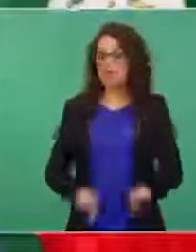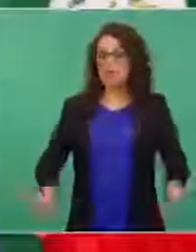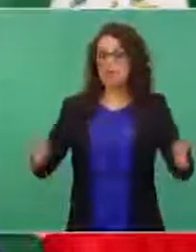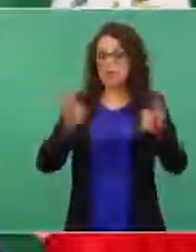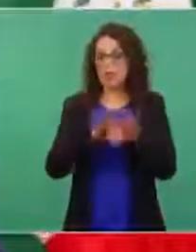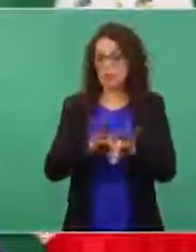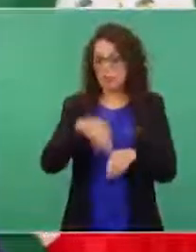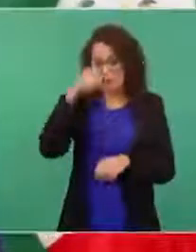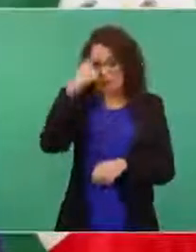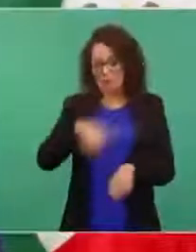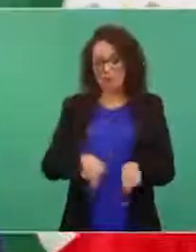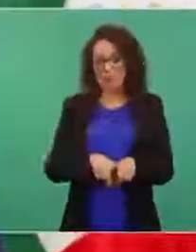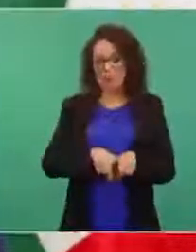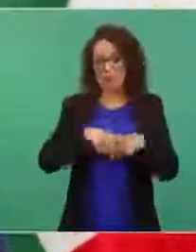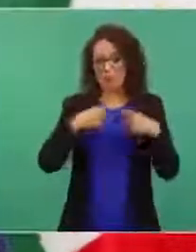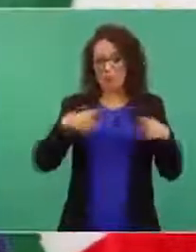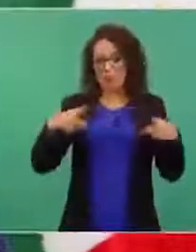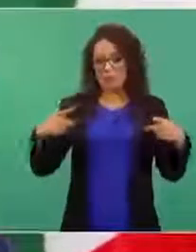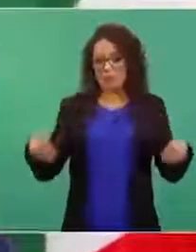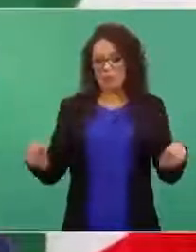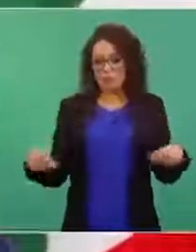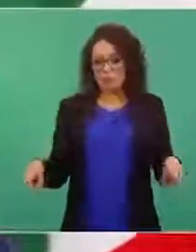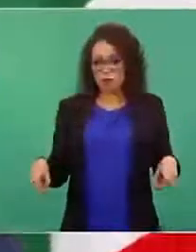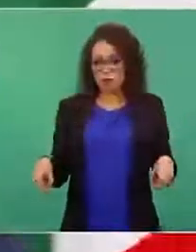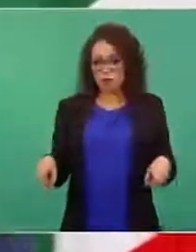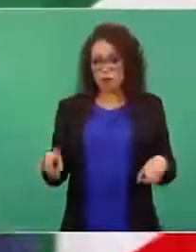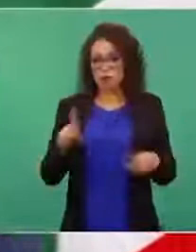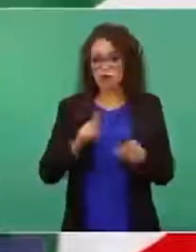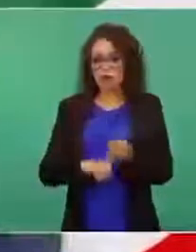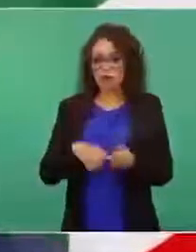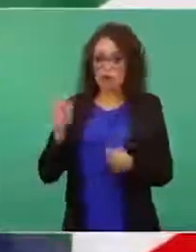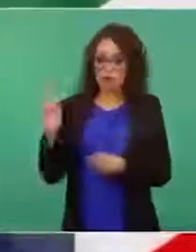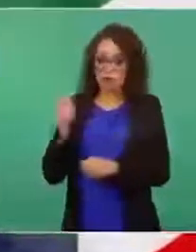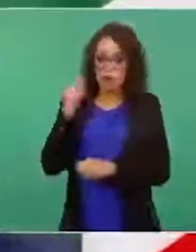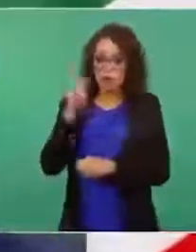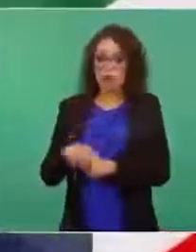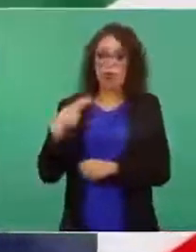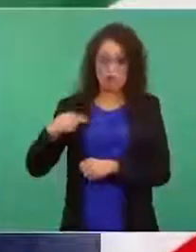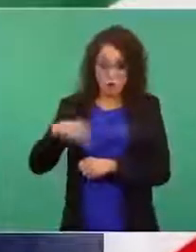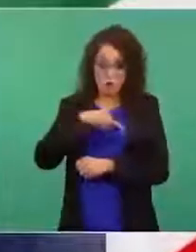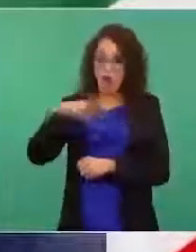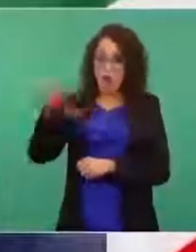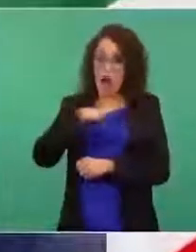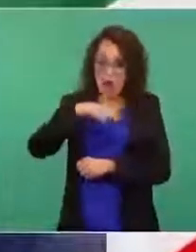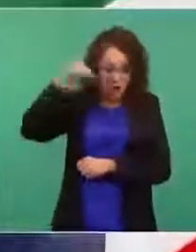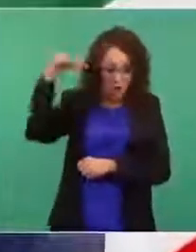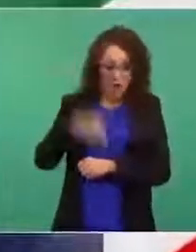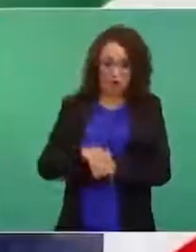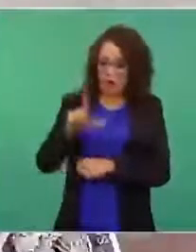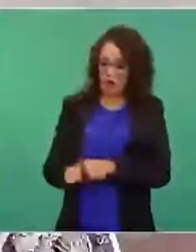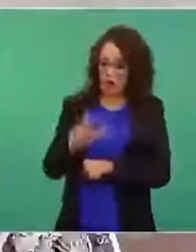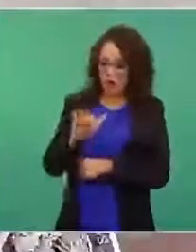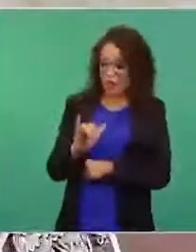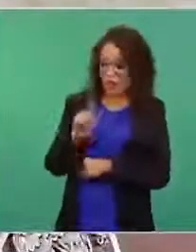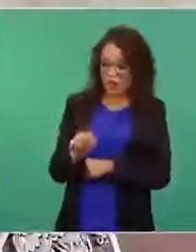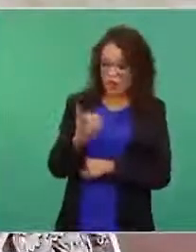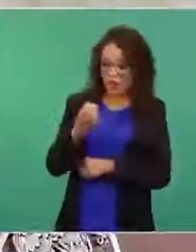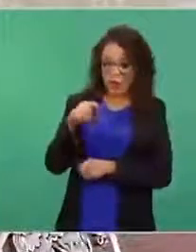tecnológico. Entonces, nosotros tenemos litio en México